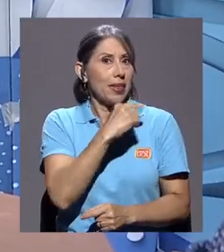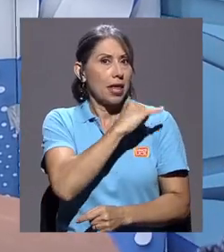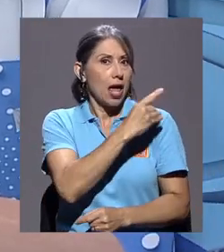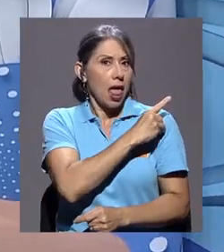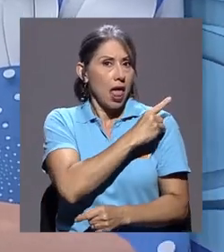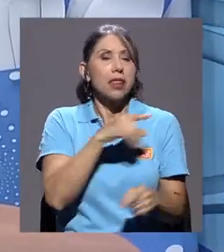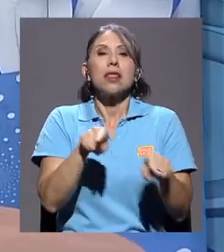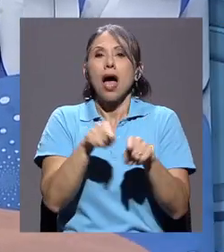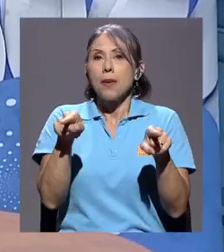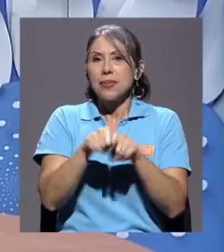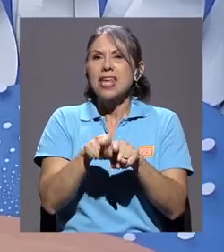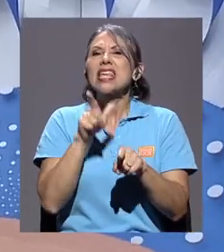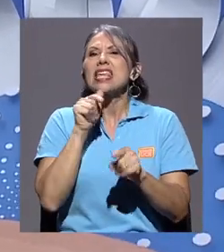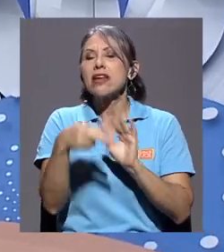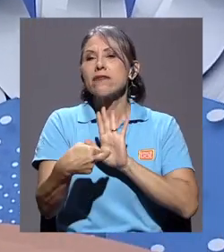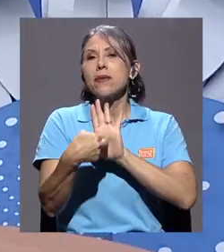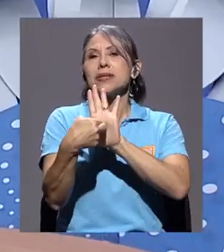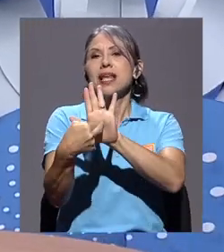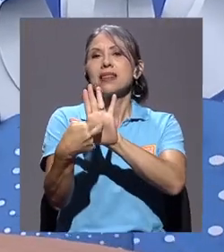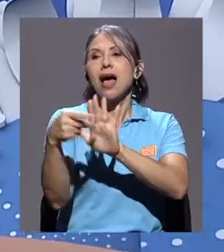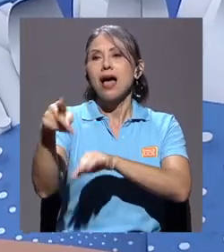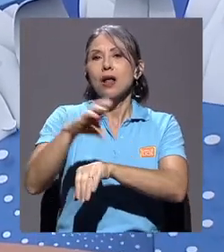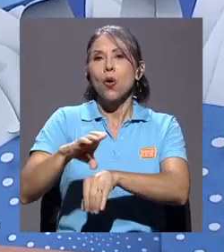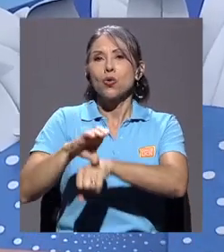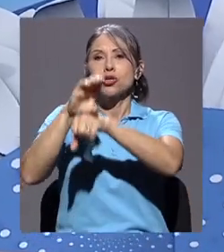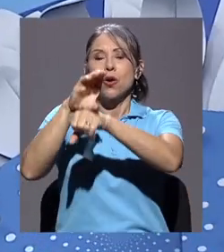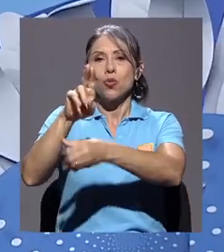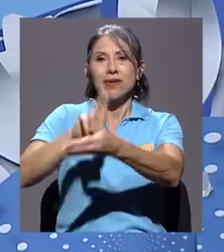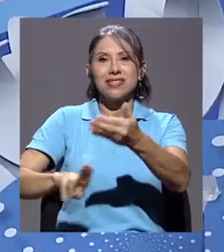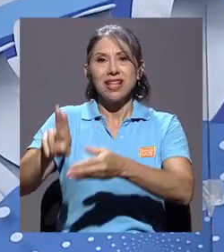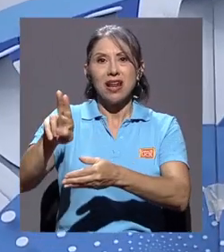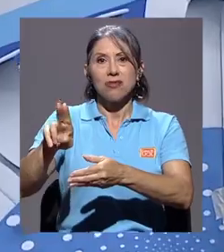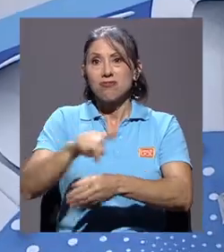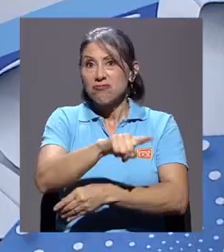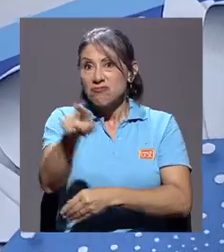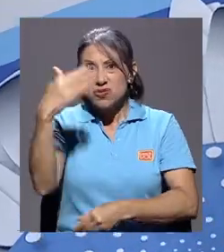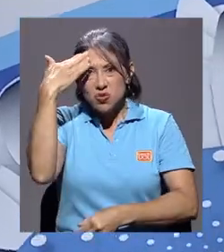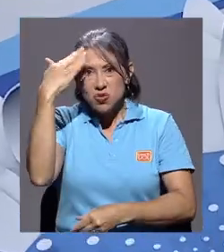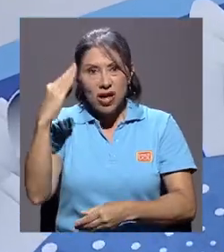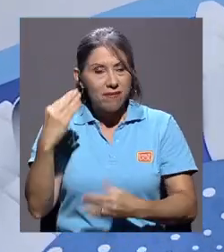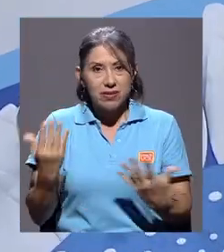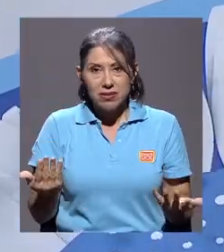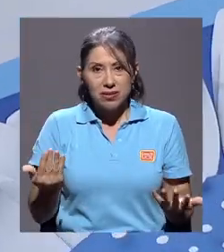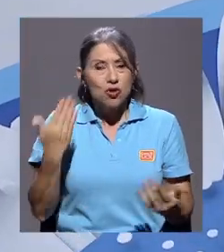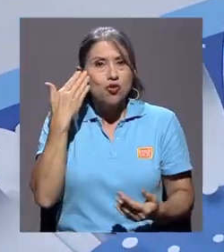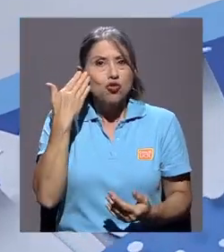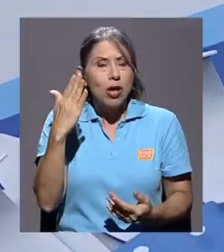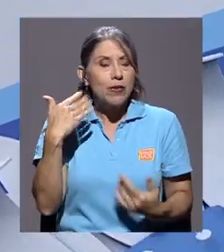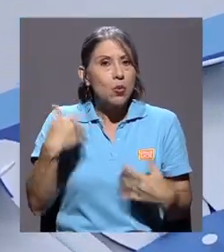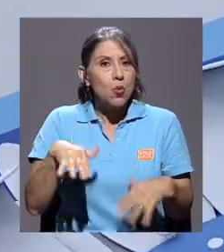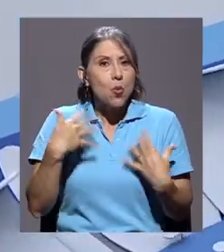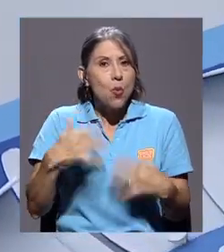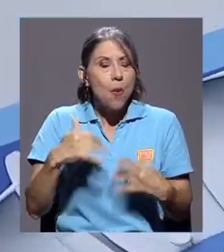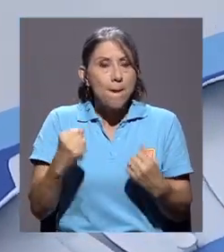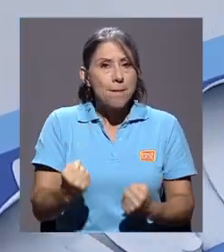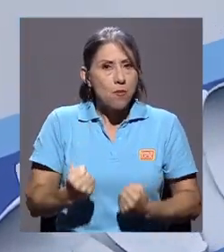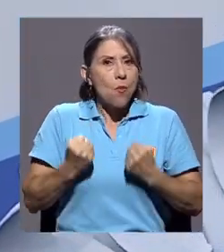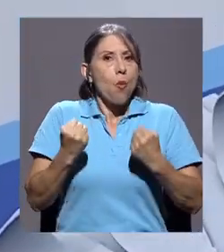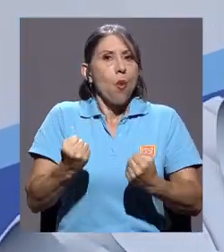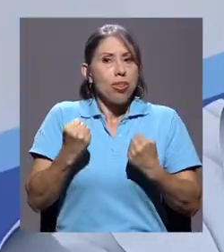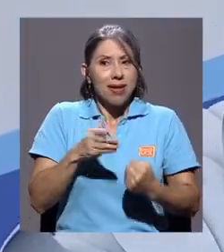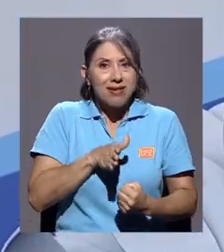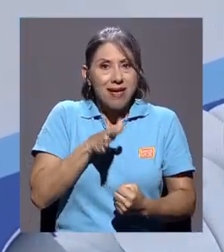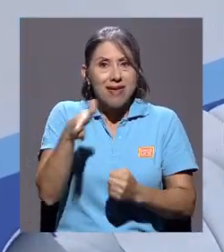también se eligen las representaciones estudiantiles ante el consejo universitario, que eso mucha gente no lo sabe y no saben el espacio, el poder que tienen